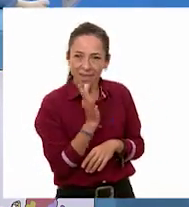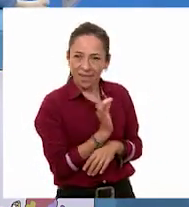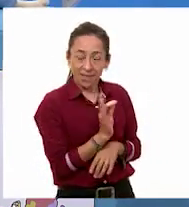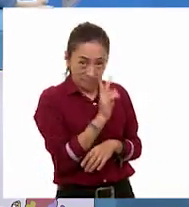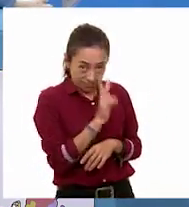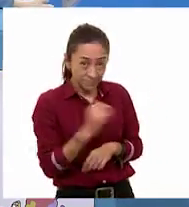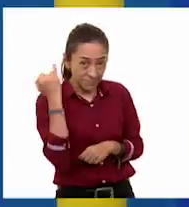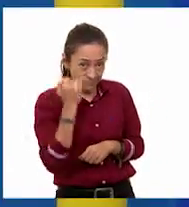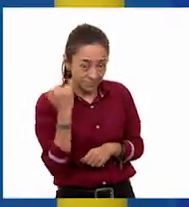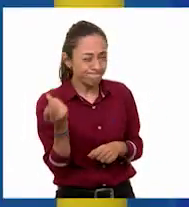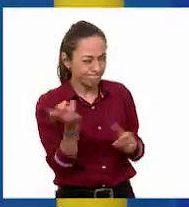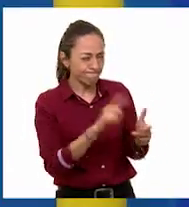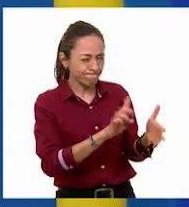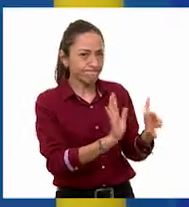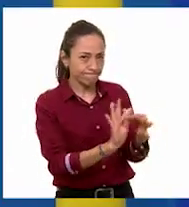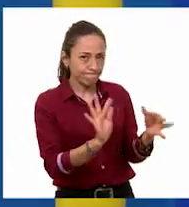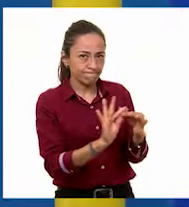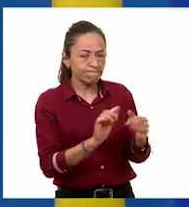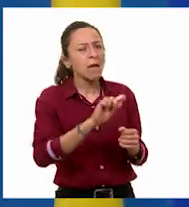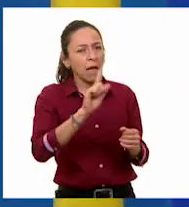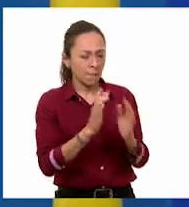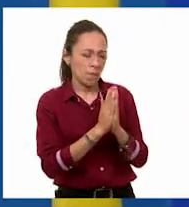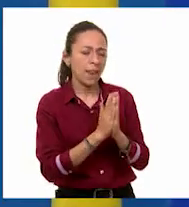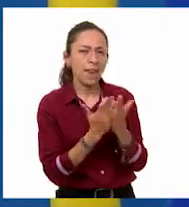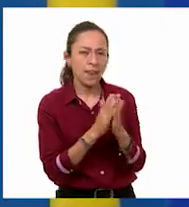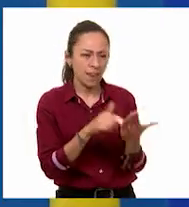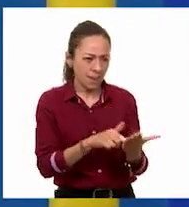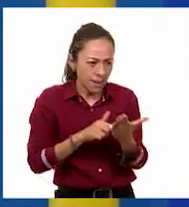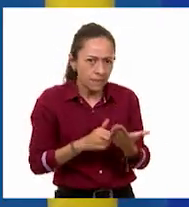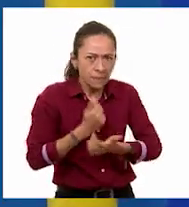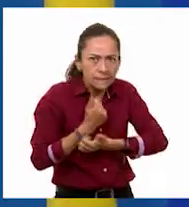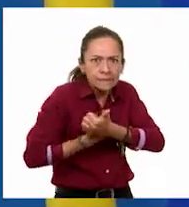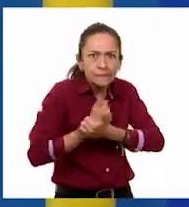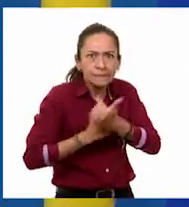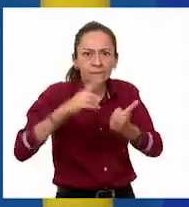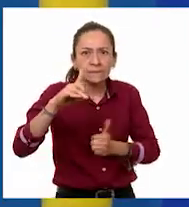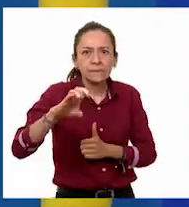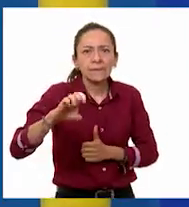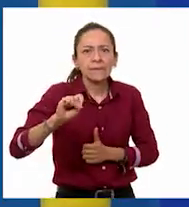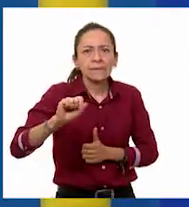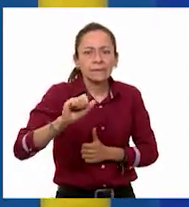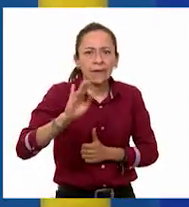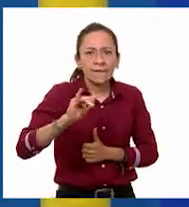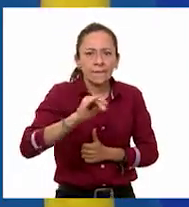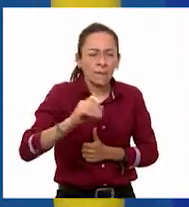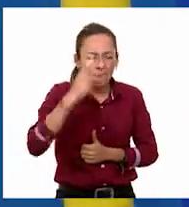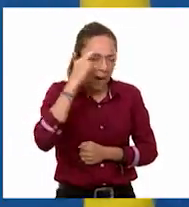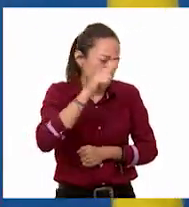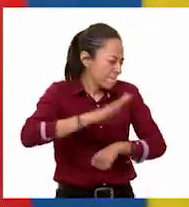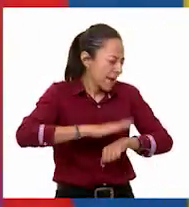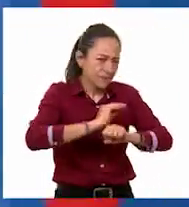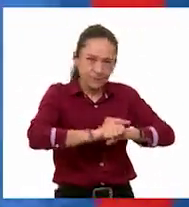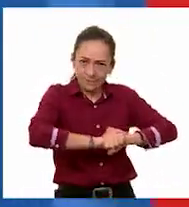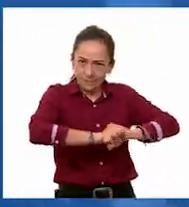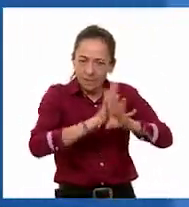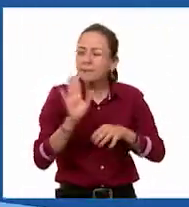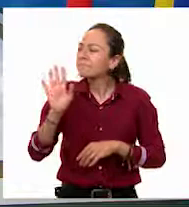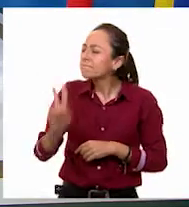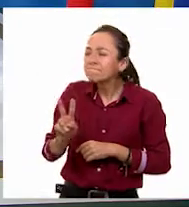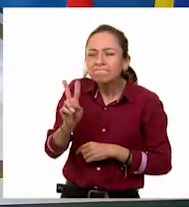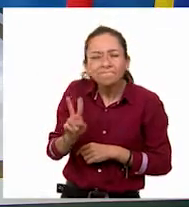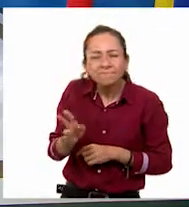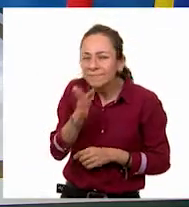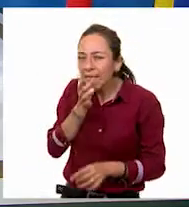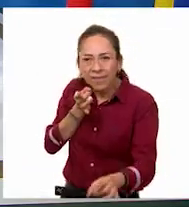comprendas mejor. Muy bien. Sí, es muy fácil, Raúl, ya que lo entiendes. Este símbolo que te voy a mostrar